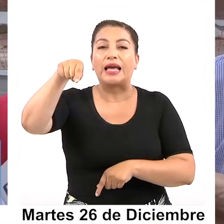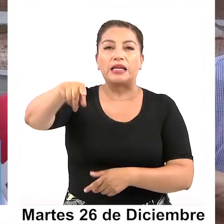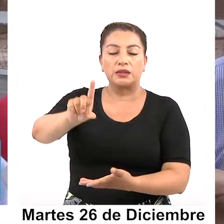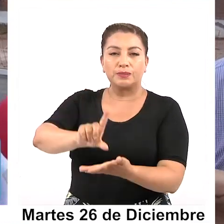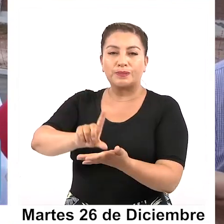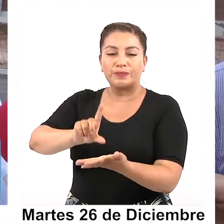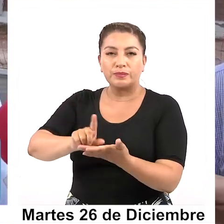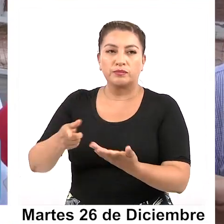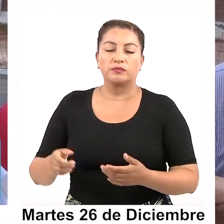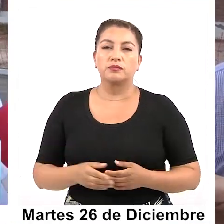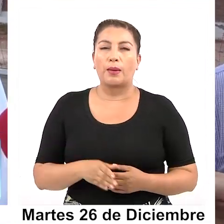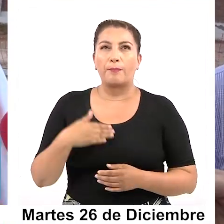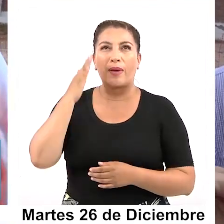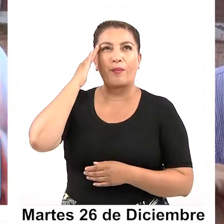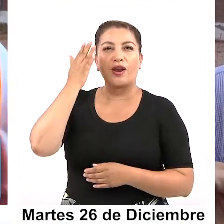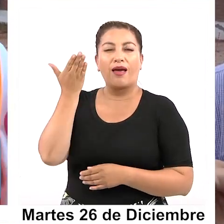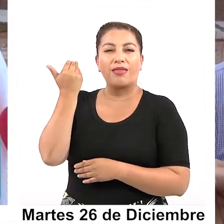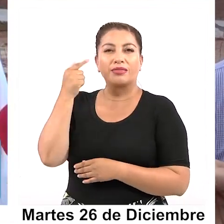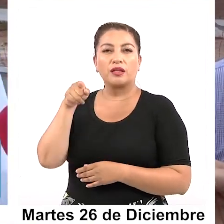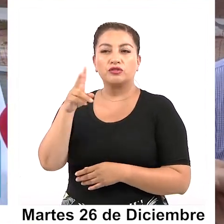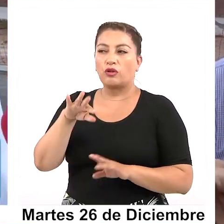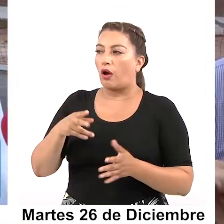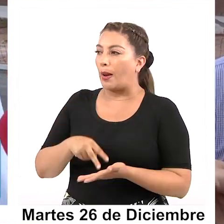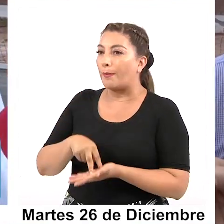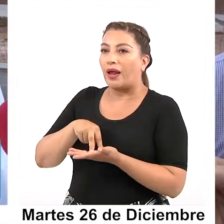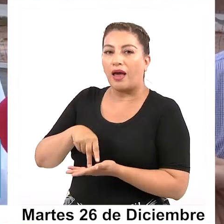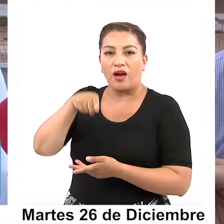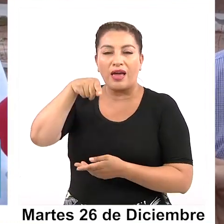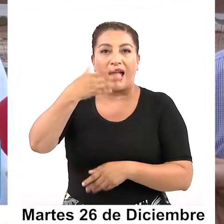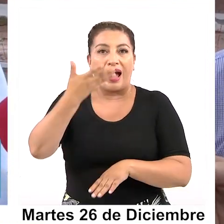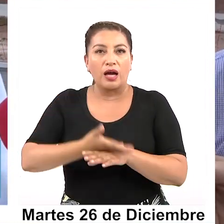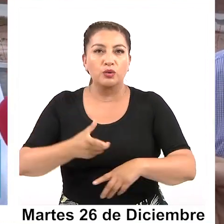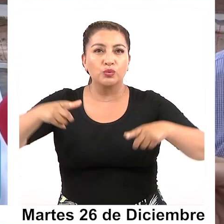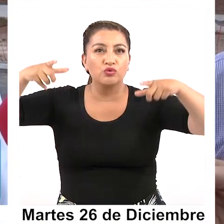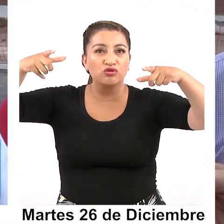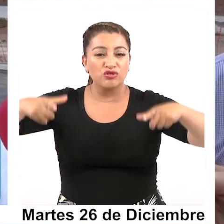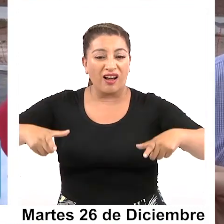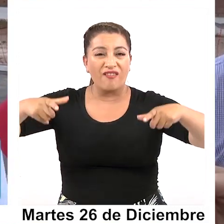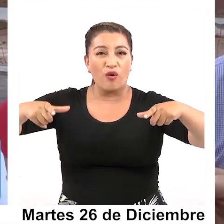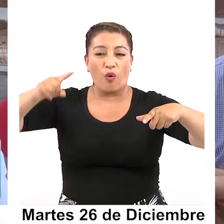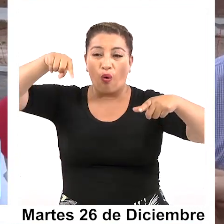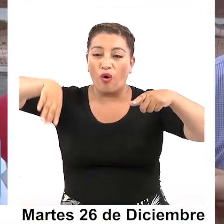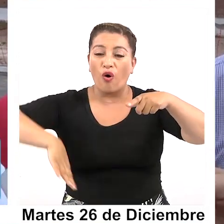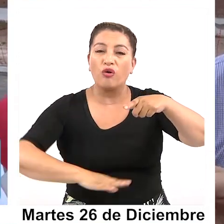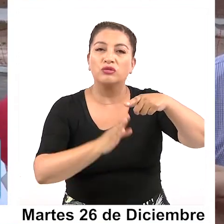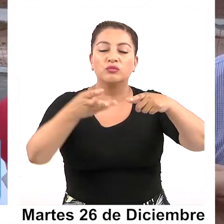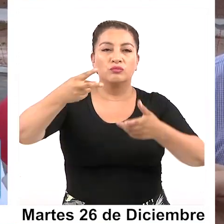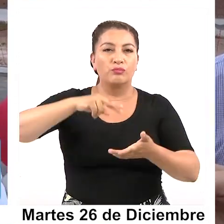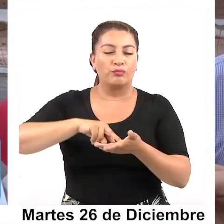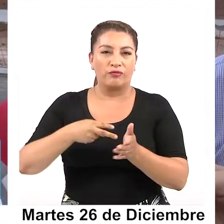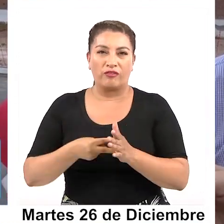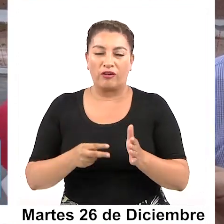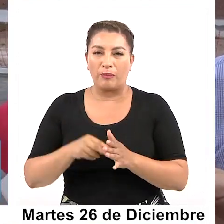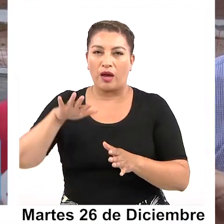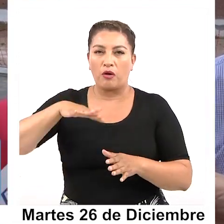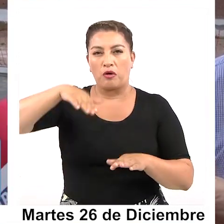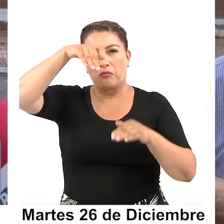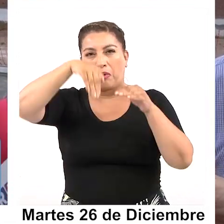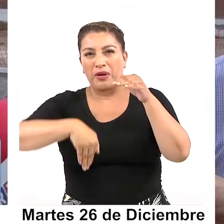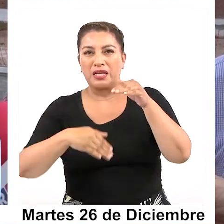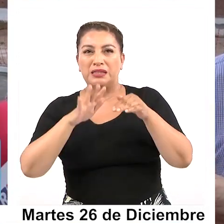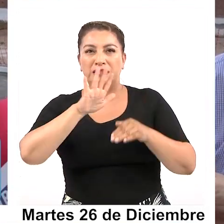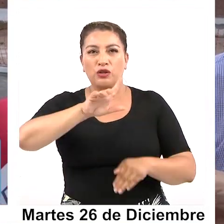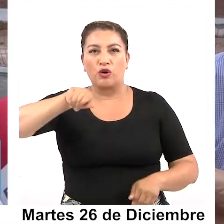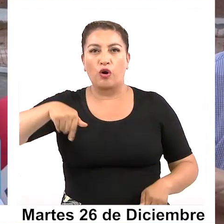sector, bueno, si hacemos memoria, donde estamos parados hoy día teníamos un socavón de proporciones, una falla colector de una profundidad de más de